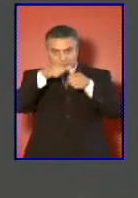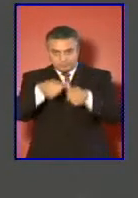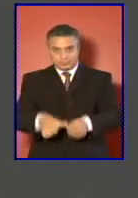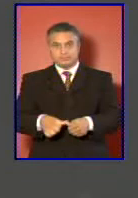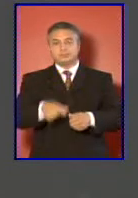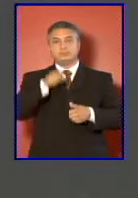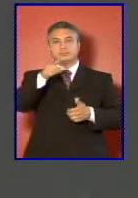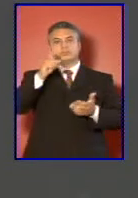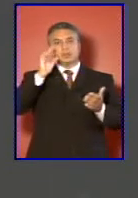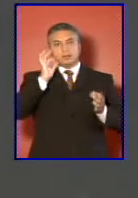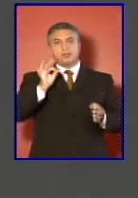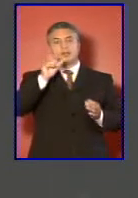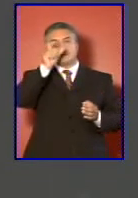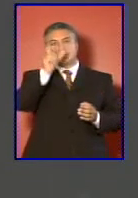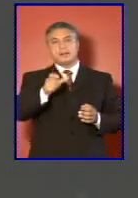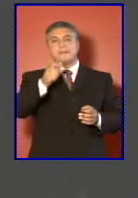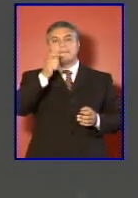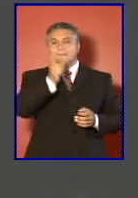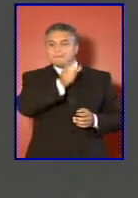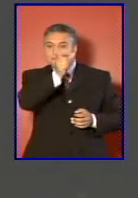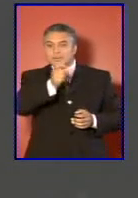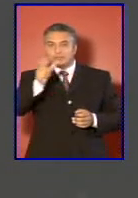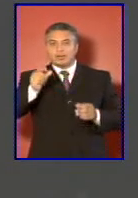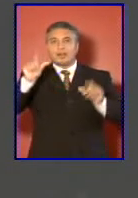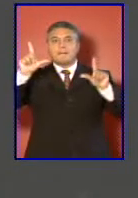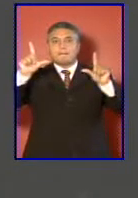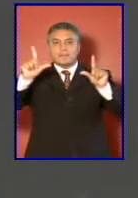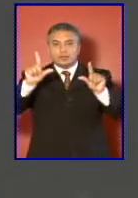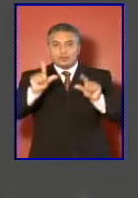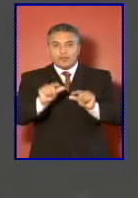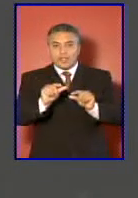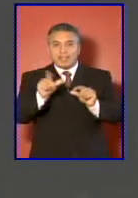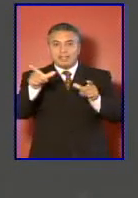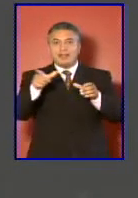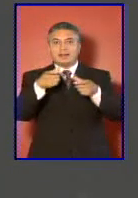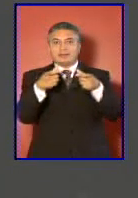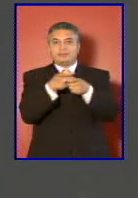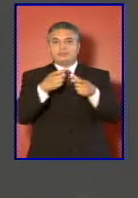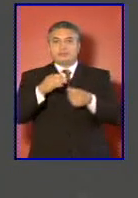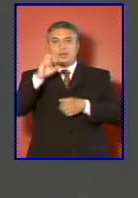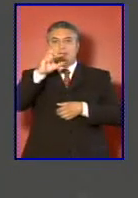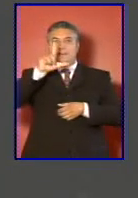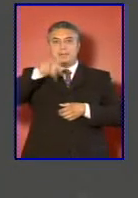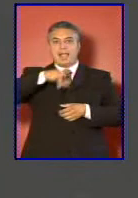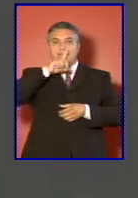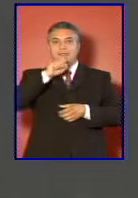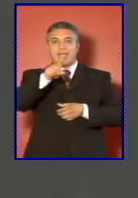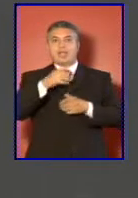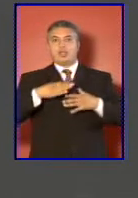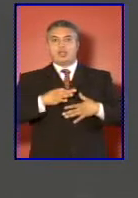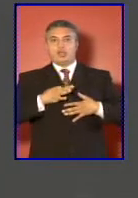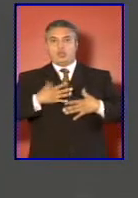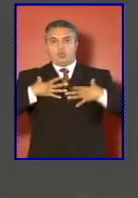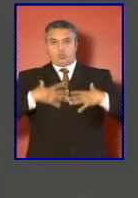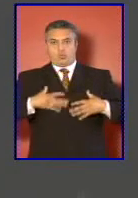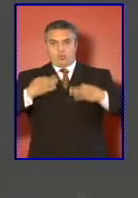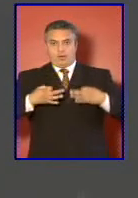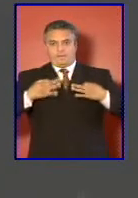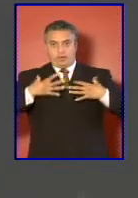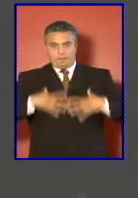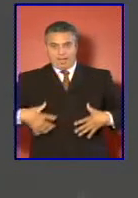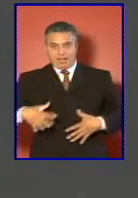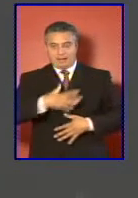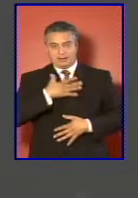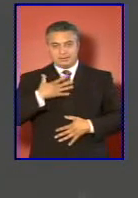gestión del personal para disminuir la planta profesional uniformada, me refiero a las profesiones liberales,